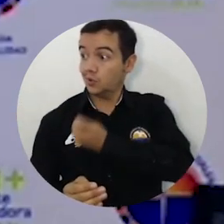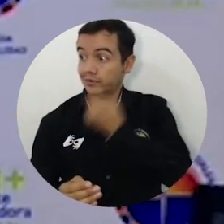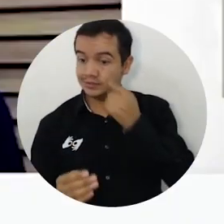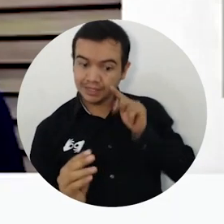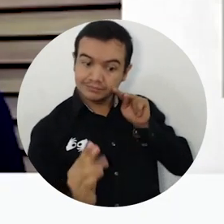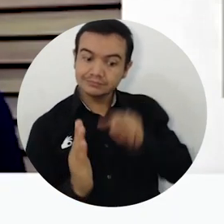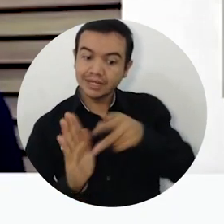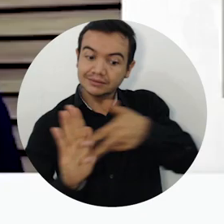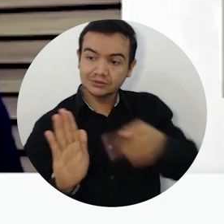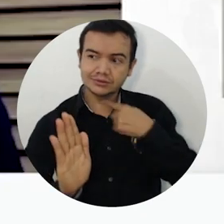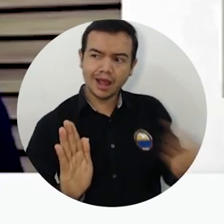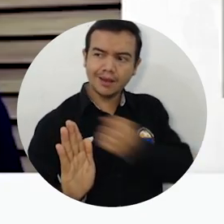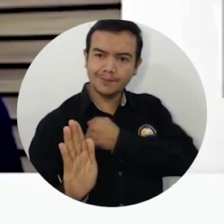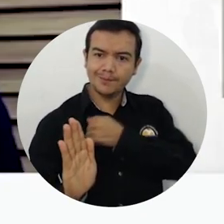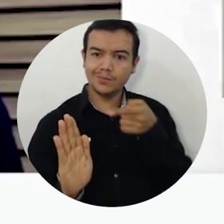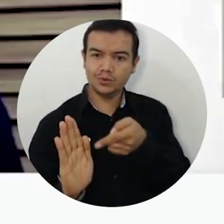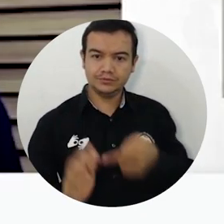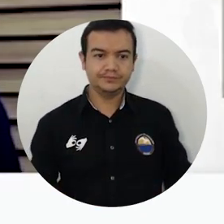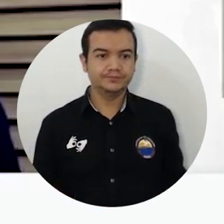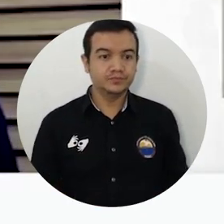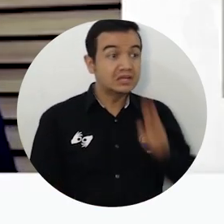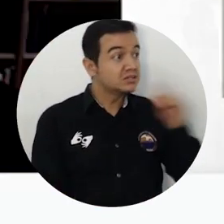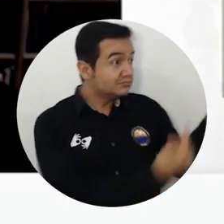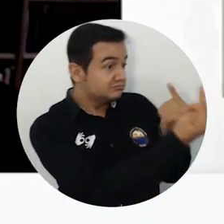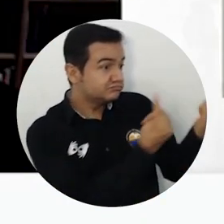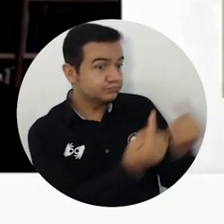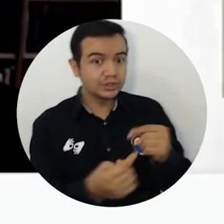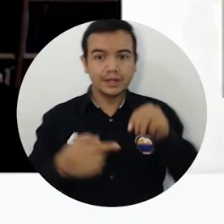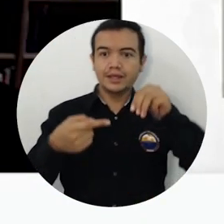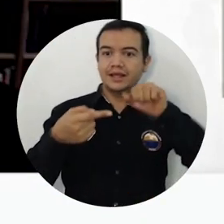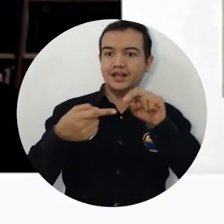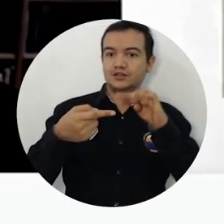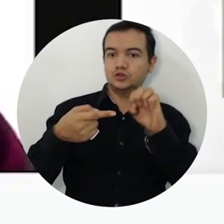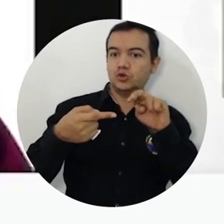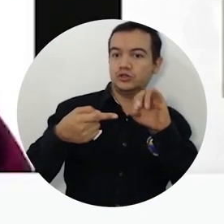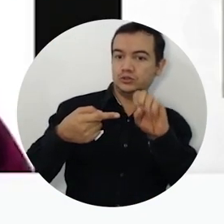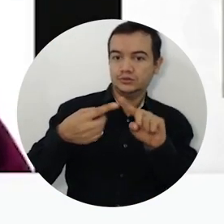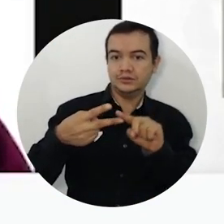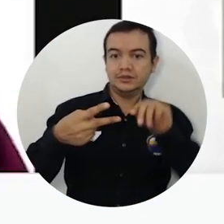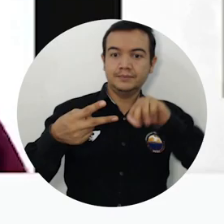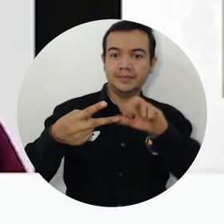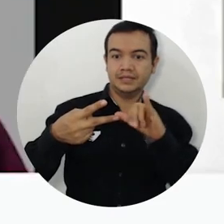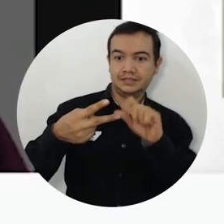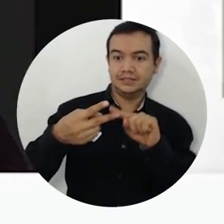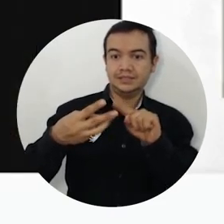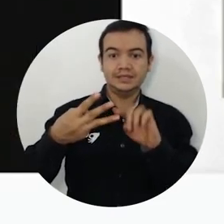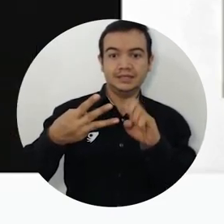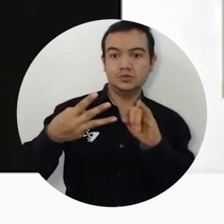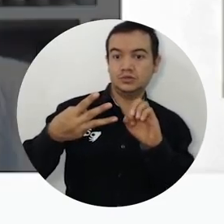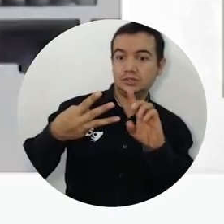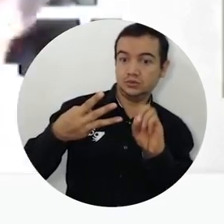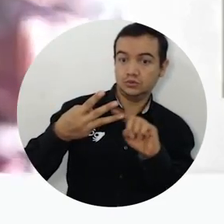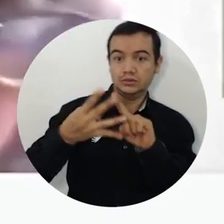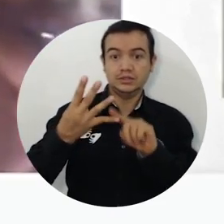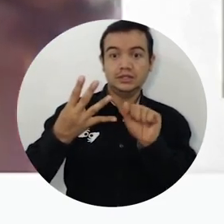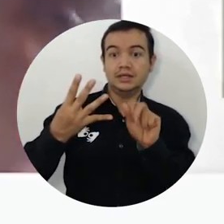Constitución. Los constituyentes Antonio Navarro Wolf, María Garcés Lloreda, Héctor Pineda Salazar, Eduardo Verano de la Rosa, Álvaro